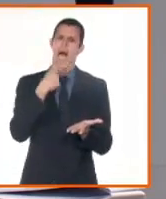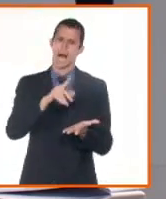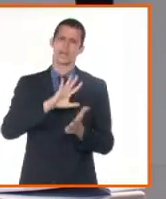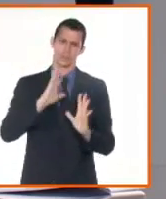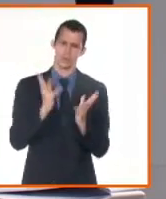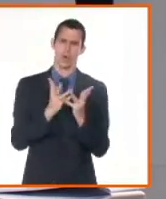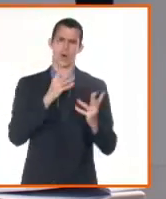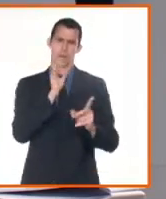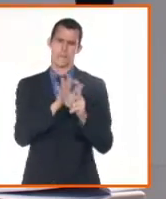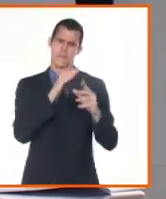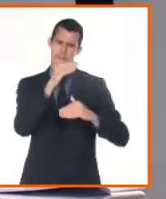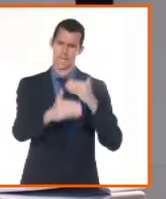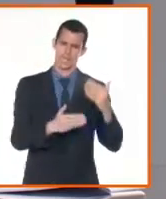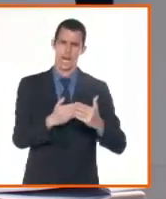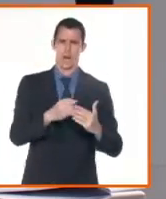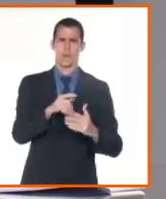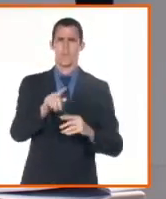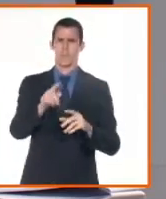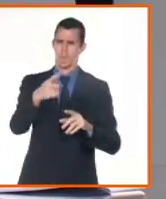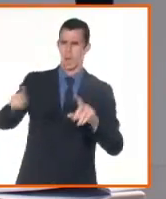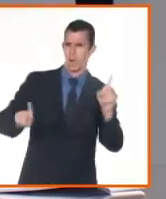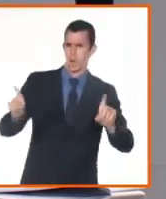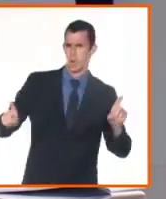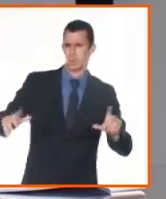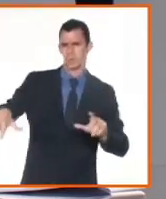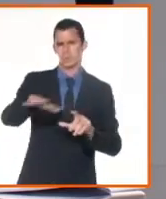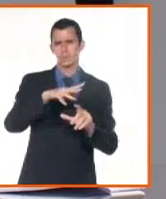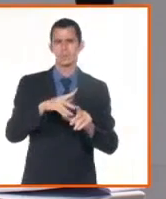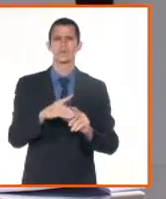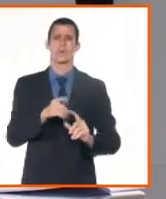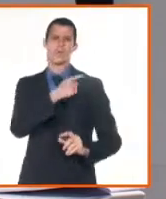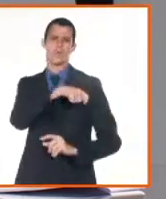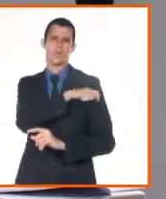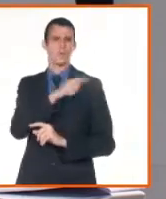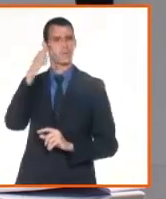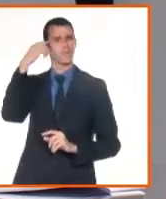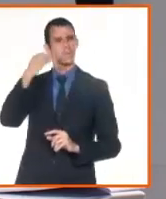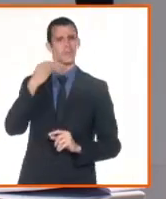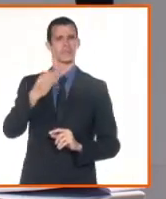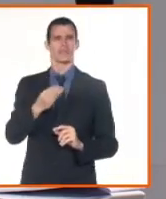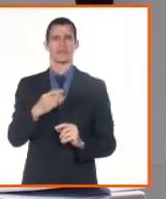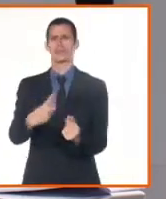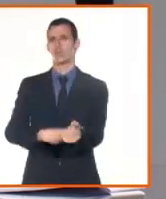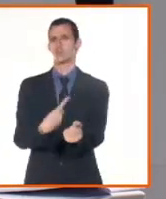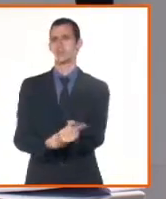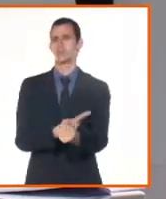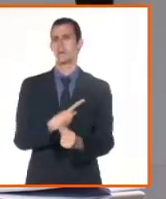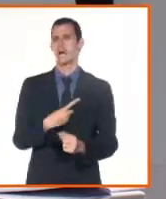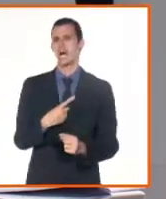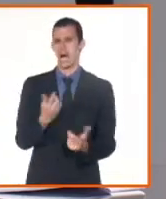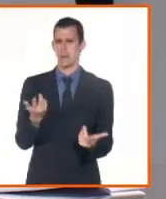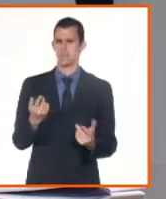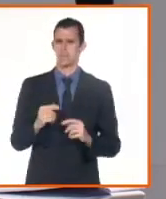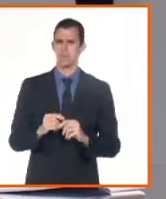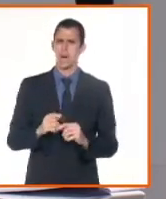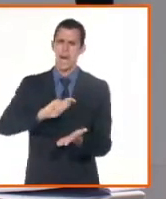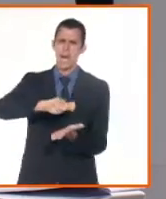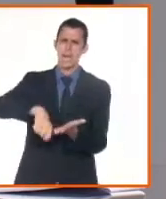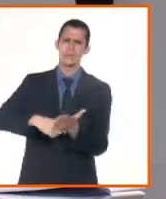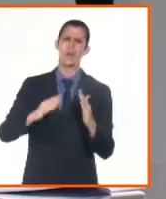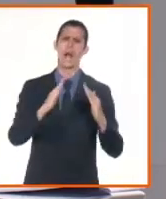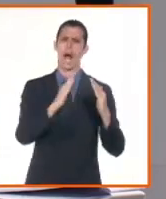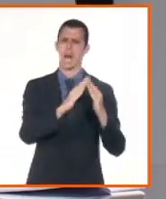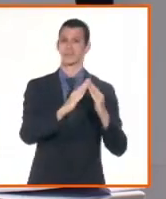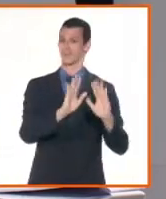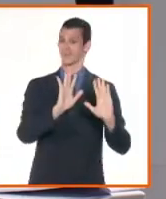sobre estos bienes inmuebles, siempre nos referimos a las viviendas, pero bueno, podemos hablar que existen los solares